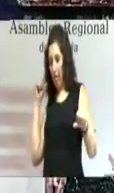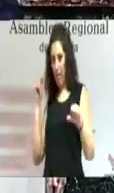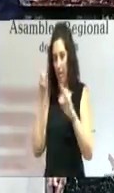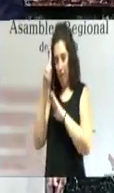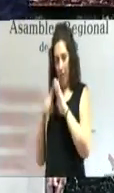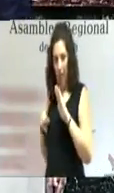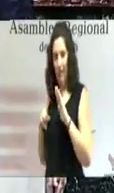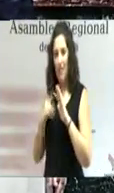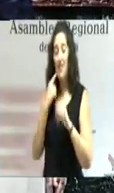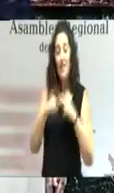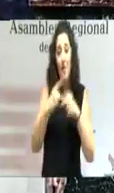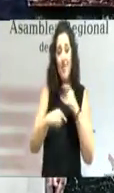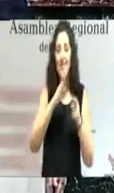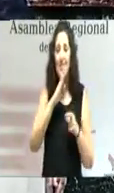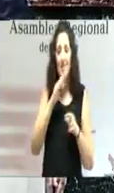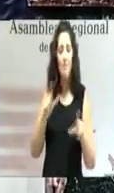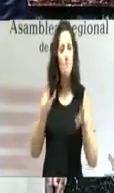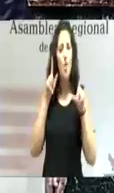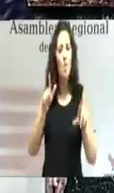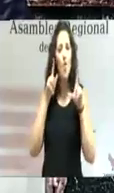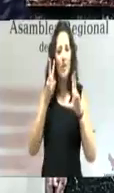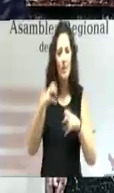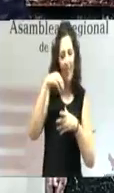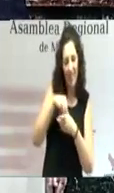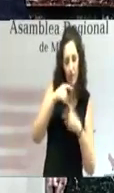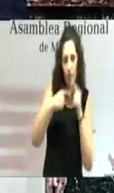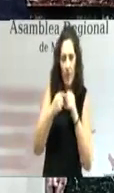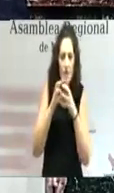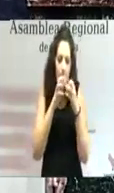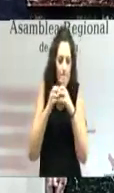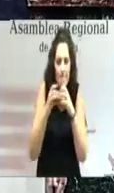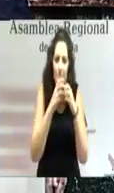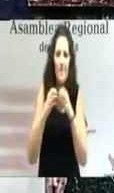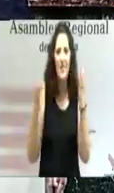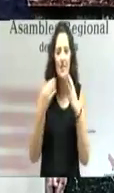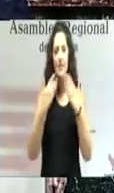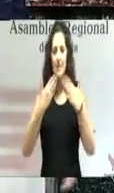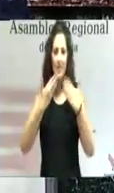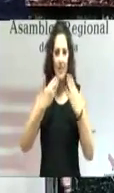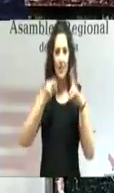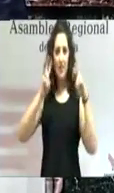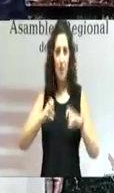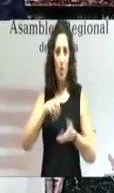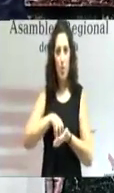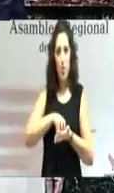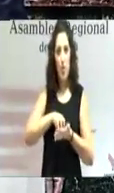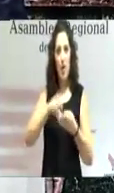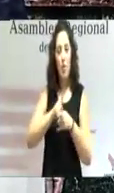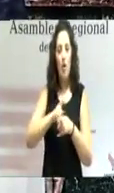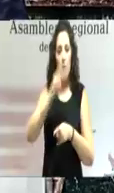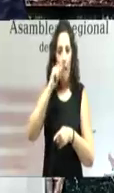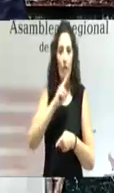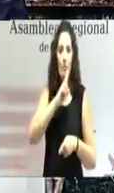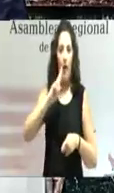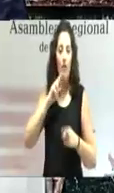protagonistas de multitud de conversaciones entre sus miembros, familias que tuvieron la incertidumbre de esos padres y madres que veían